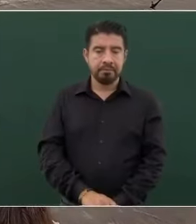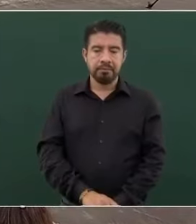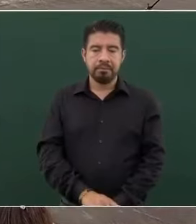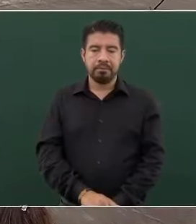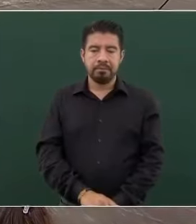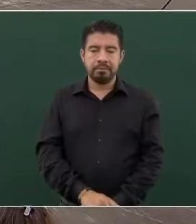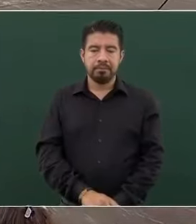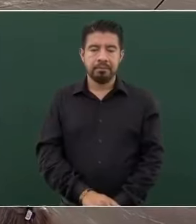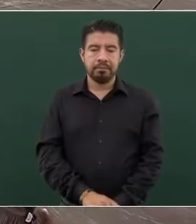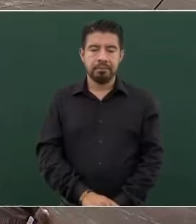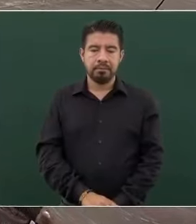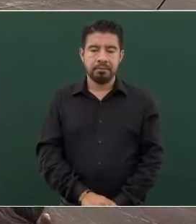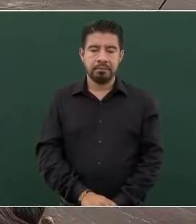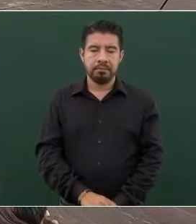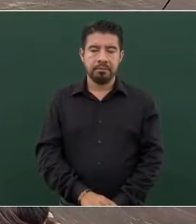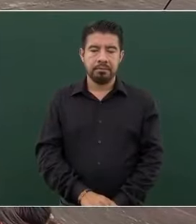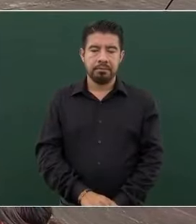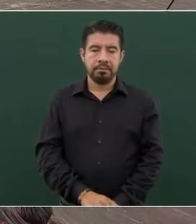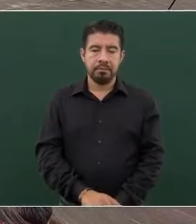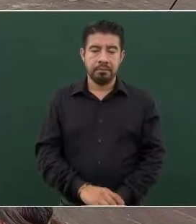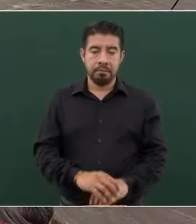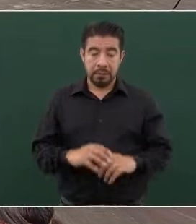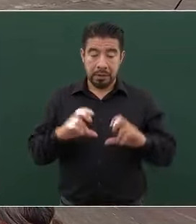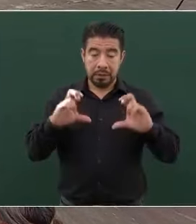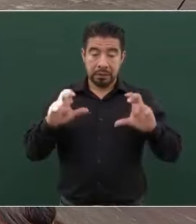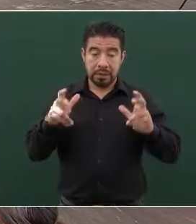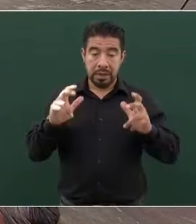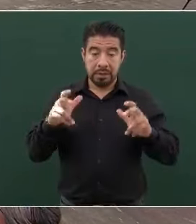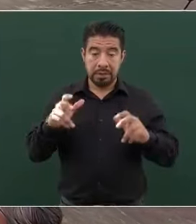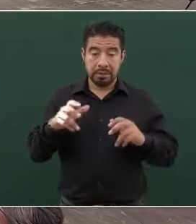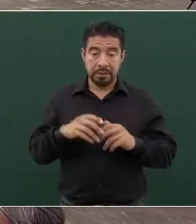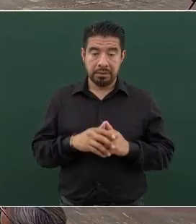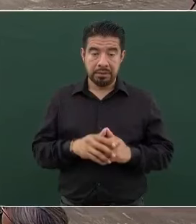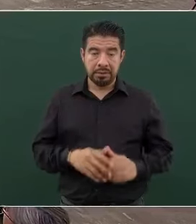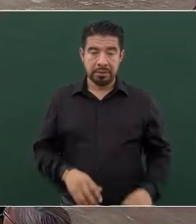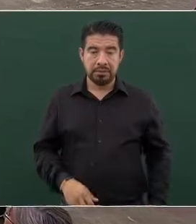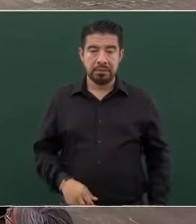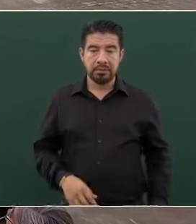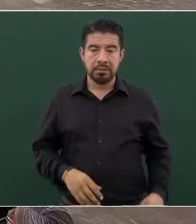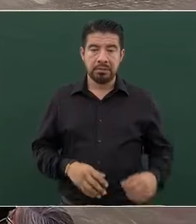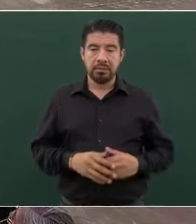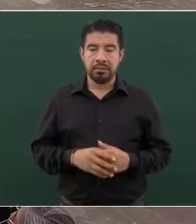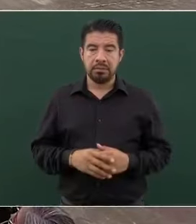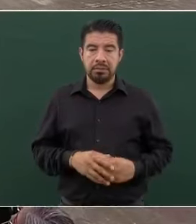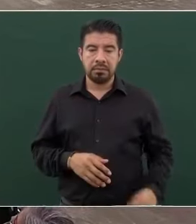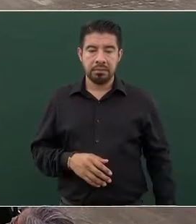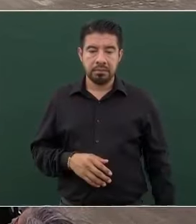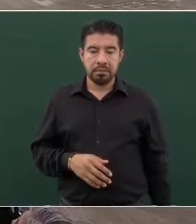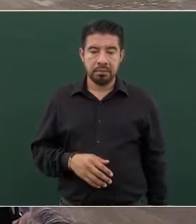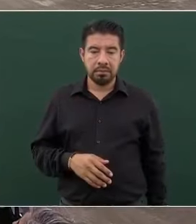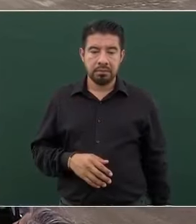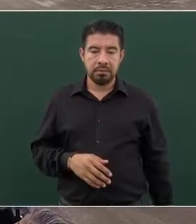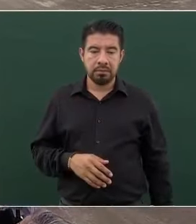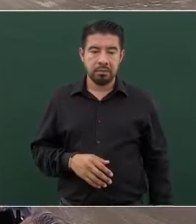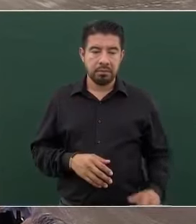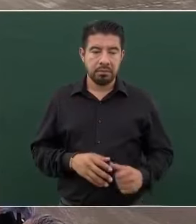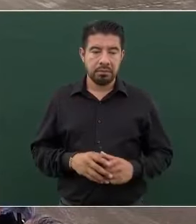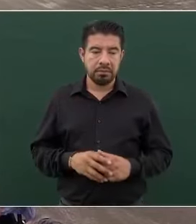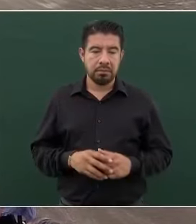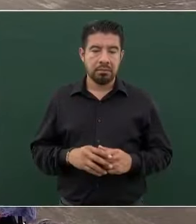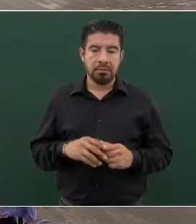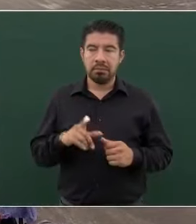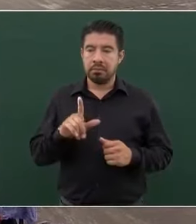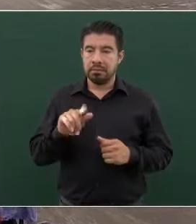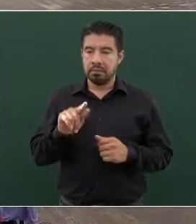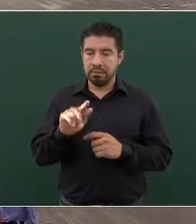pero miren lo que es Chiapas, tiene como 75